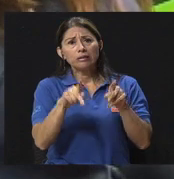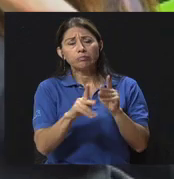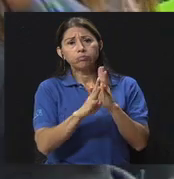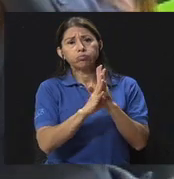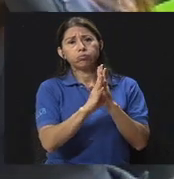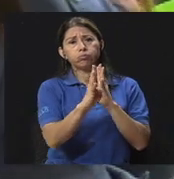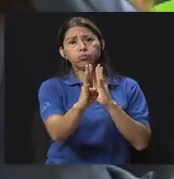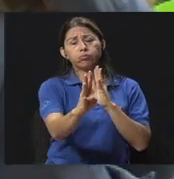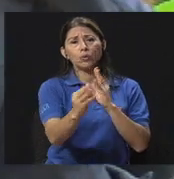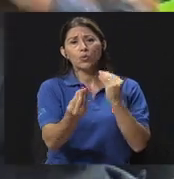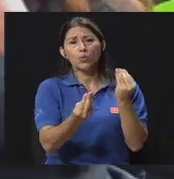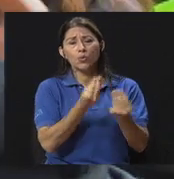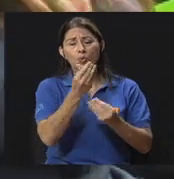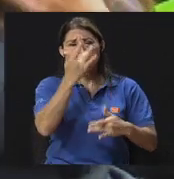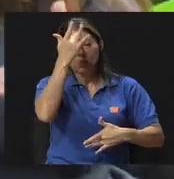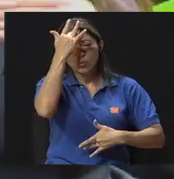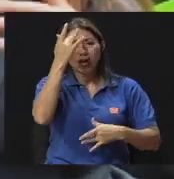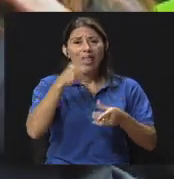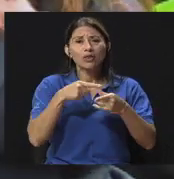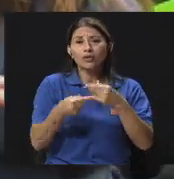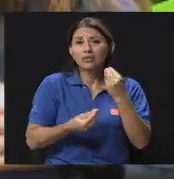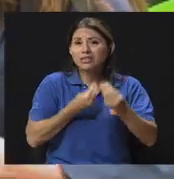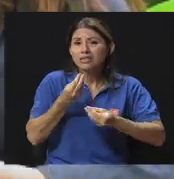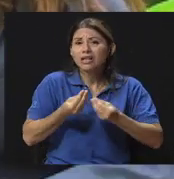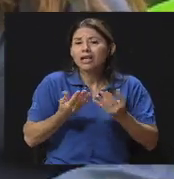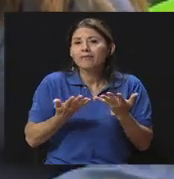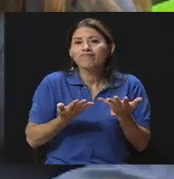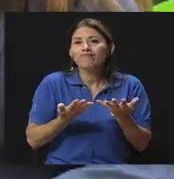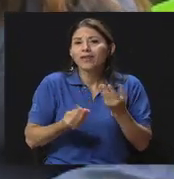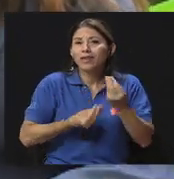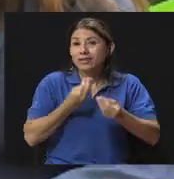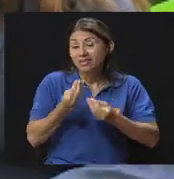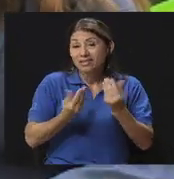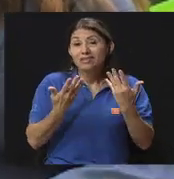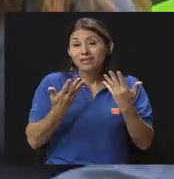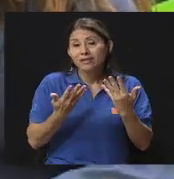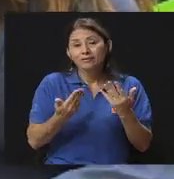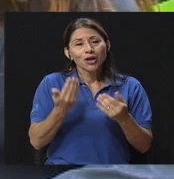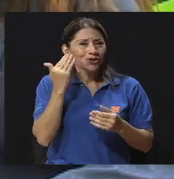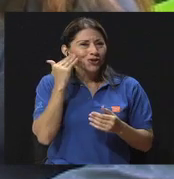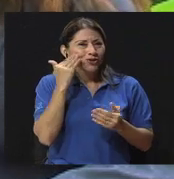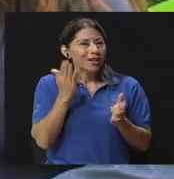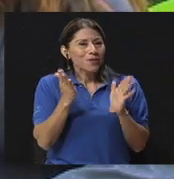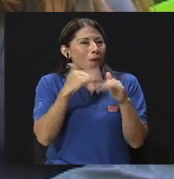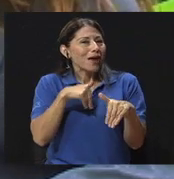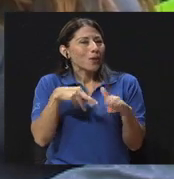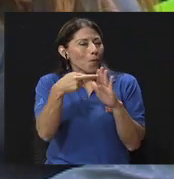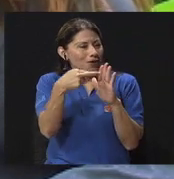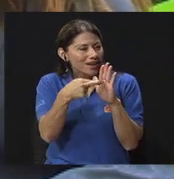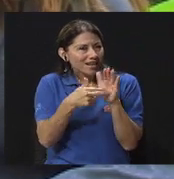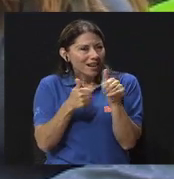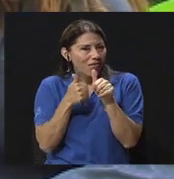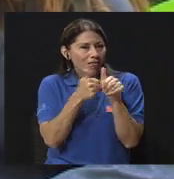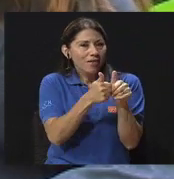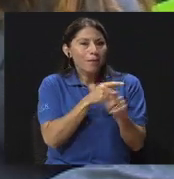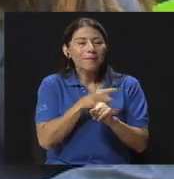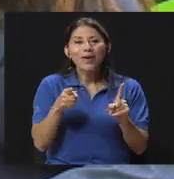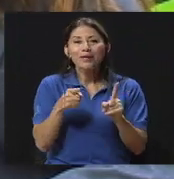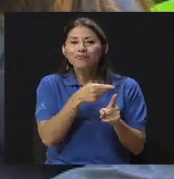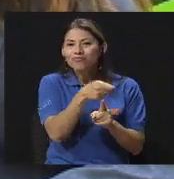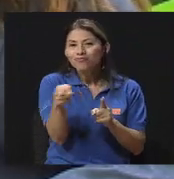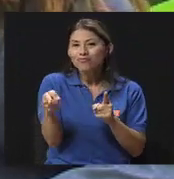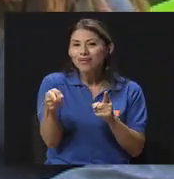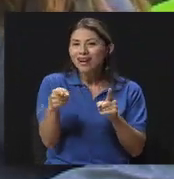trabajos con sus dinámicas muy establecidas. ¿Cómo establecer entonces ahí? Yo sé que no hay recetas, Shirley, pero para poder mejorar esa relación interpersonal,